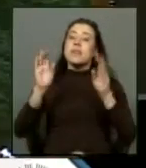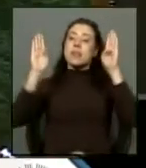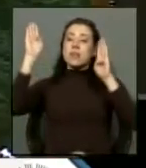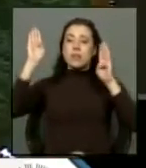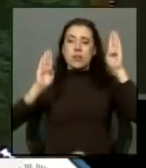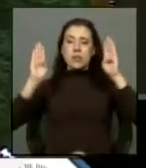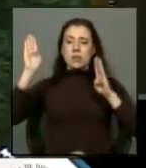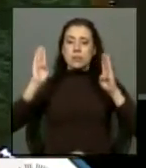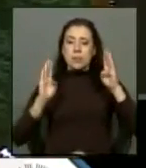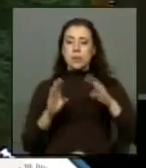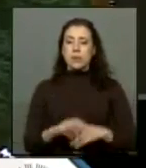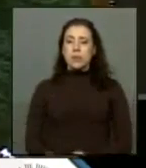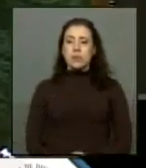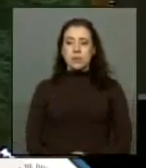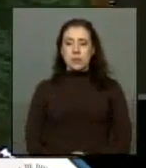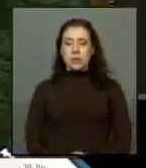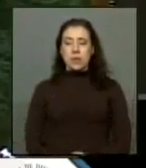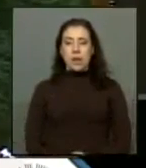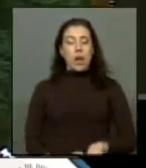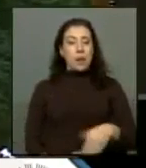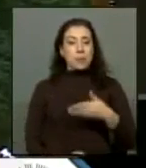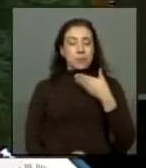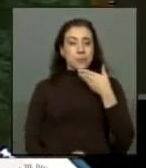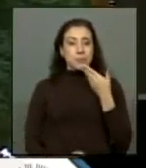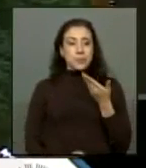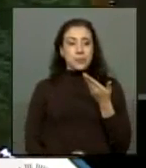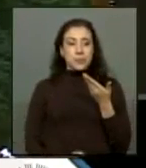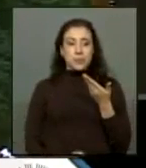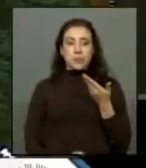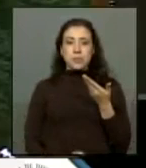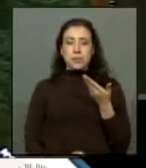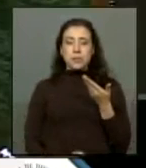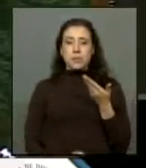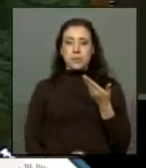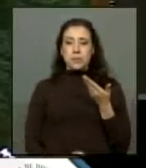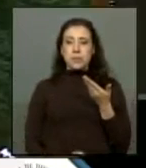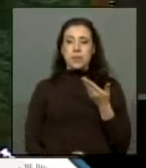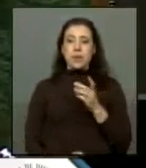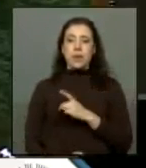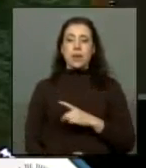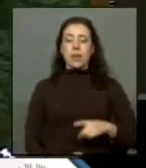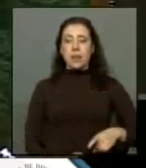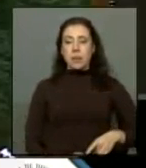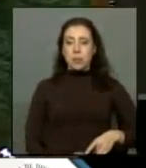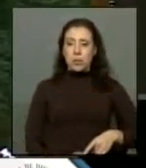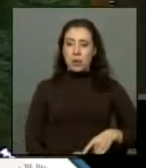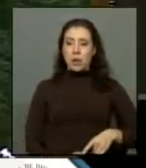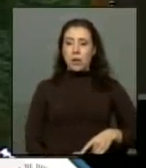la mano. A continuación tiene la palabra el diputado